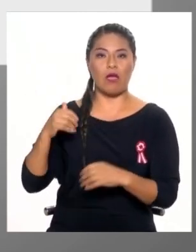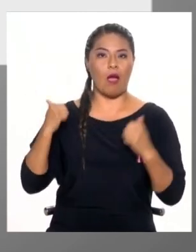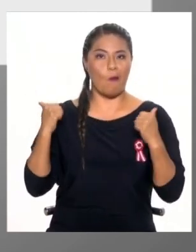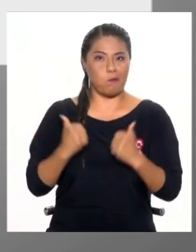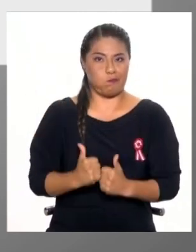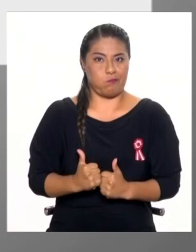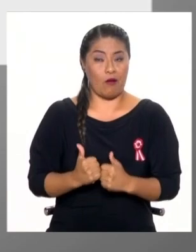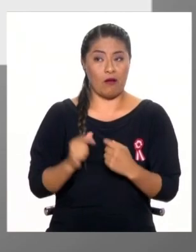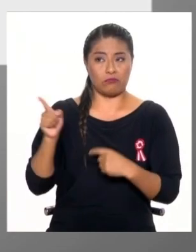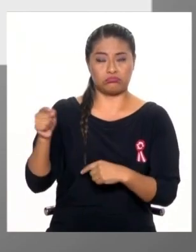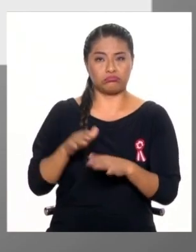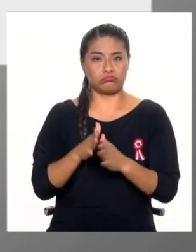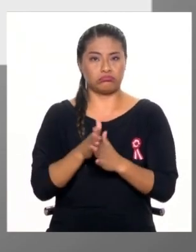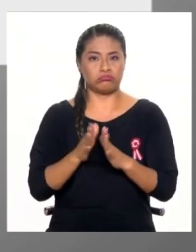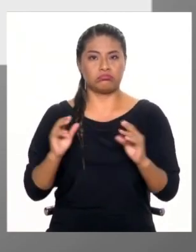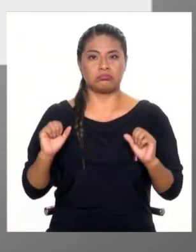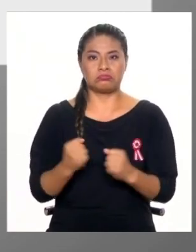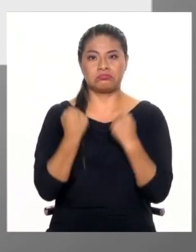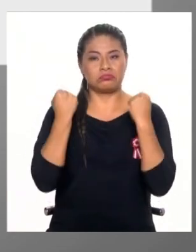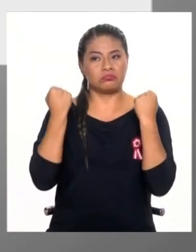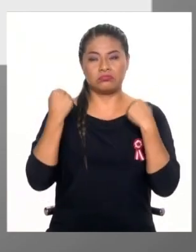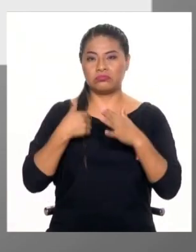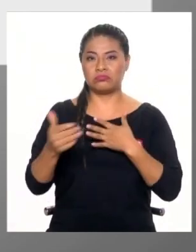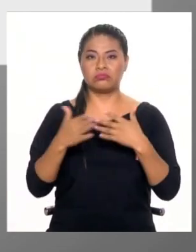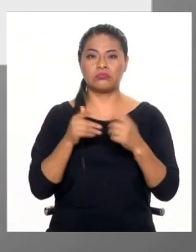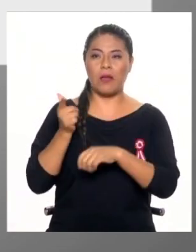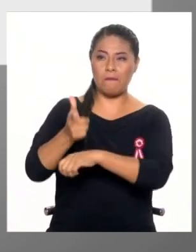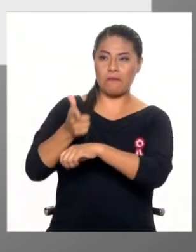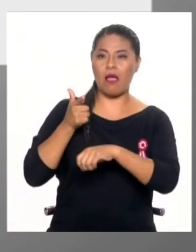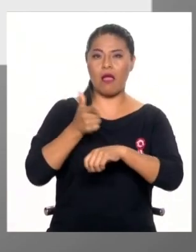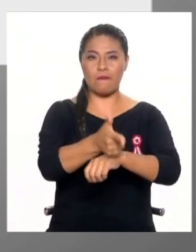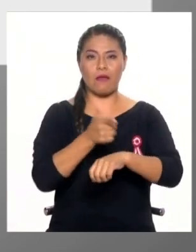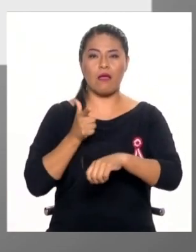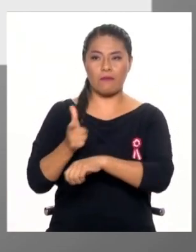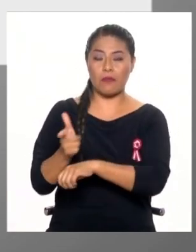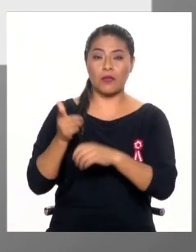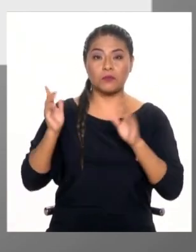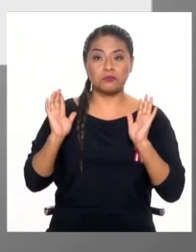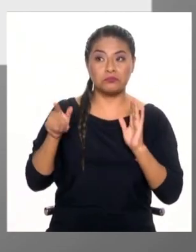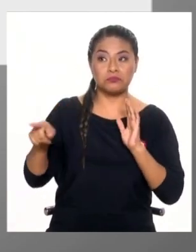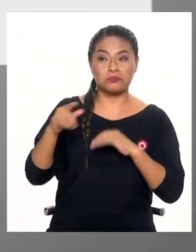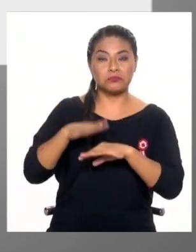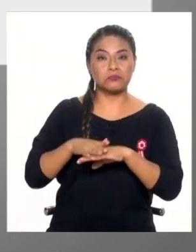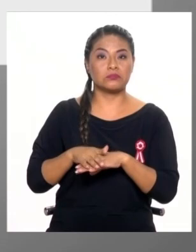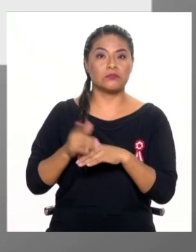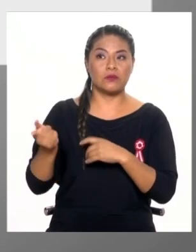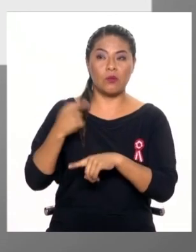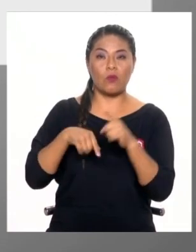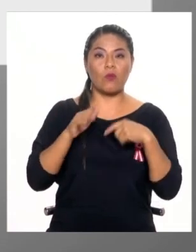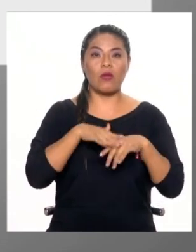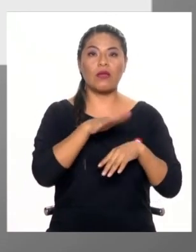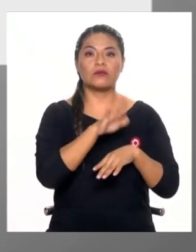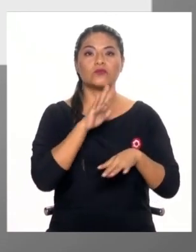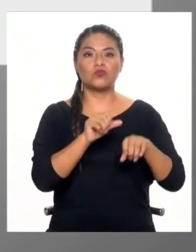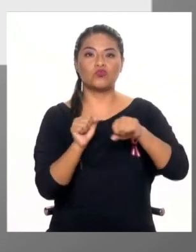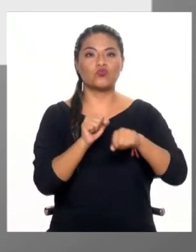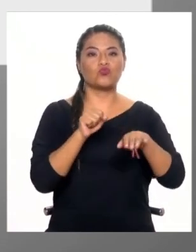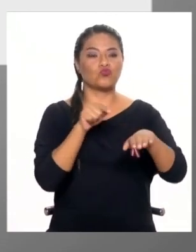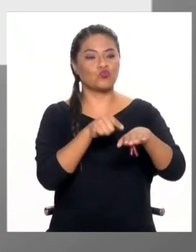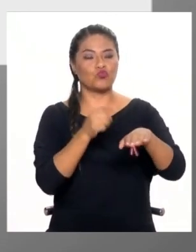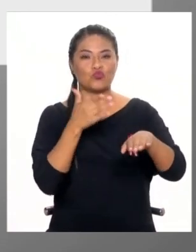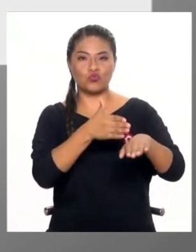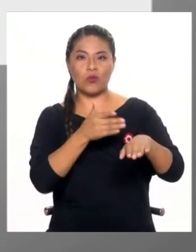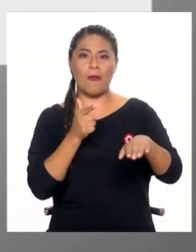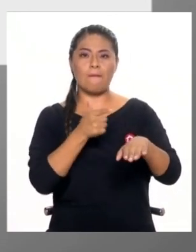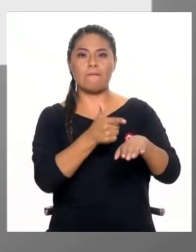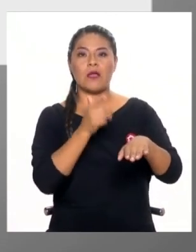de apasionamiento o tal vez de locura, empezó a disparar, fue en contra del automóvil de su vecino. Parece que